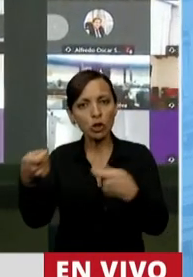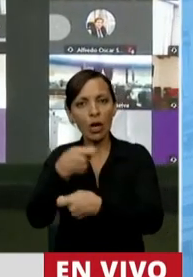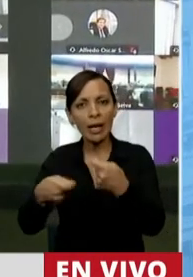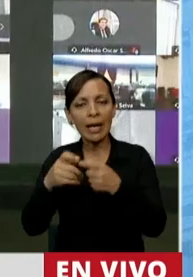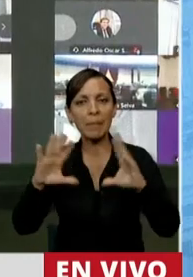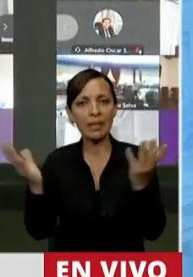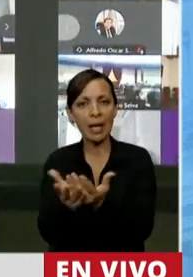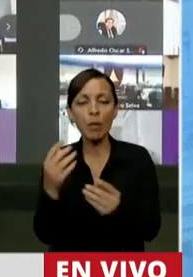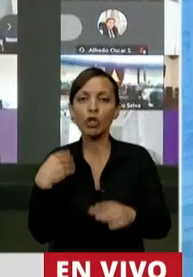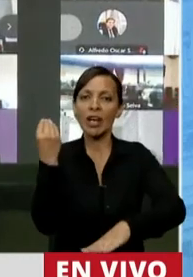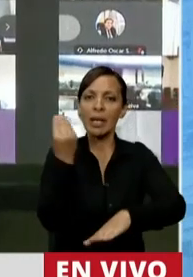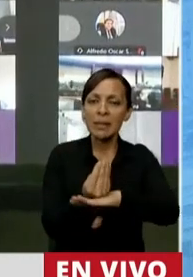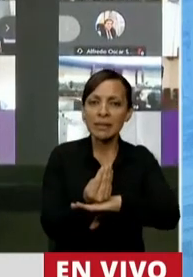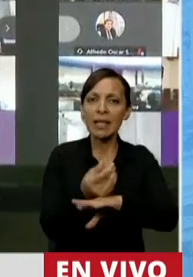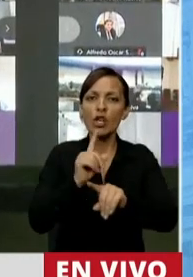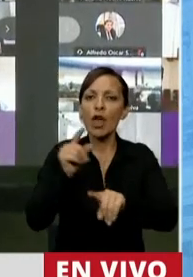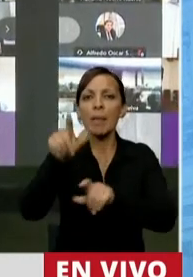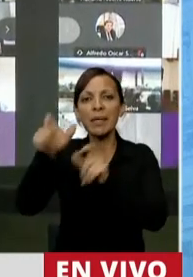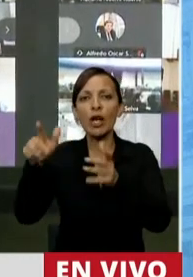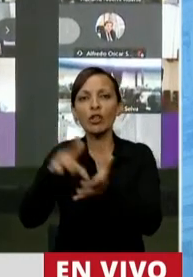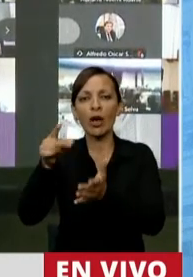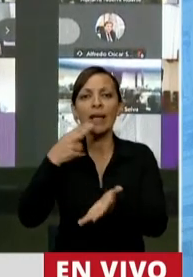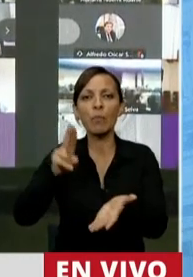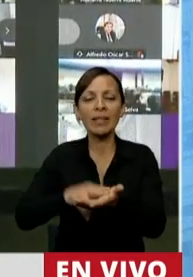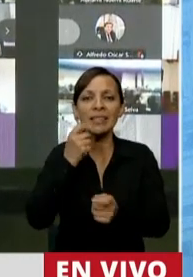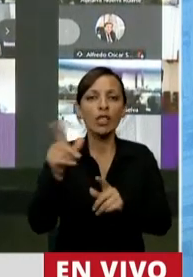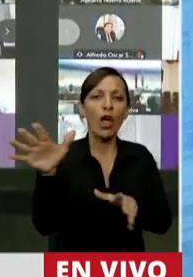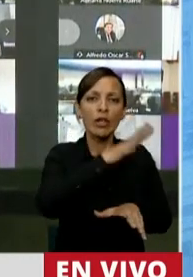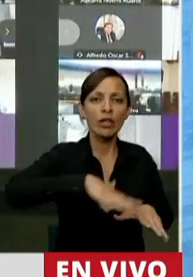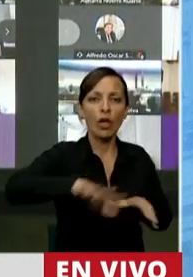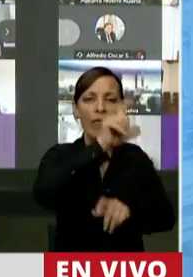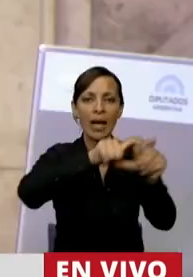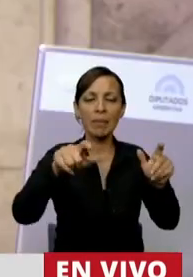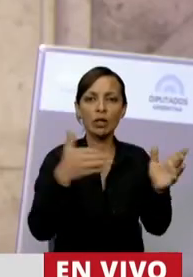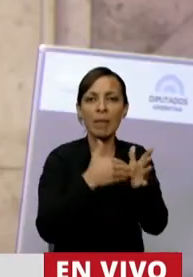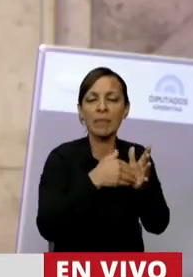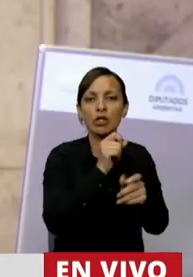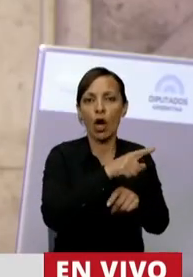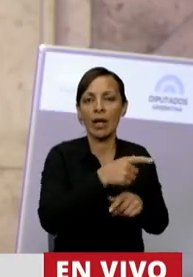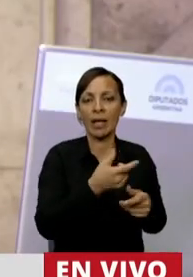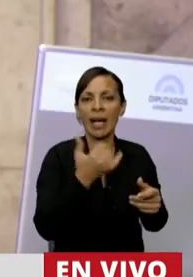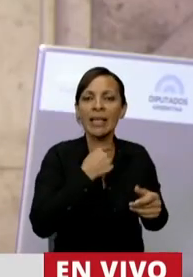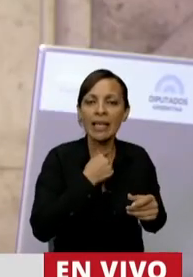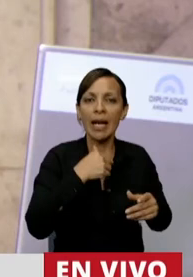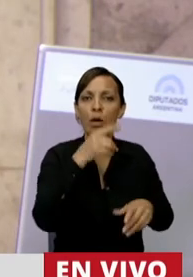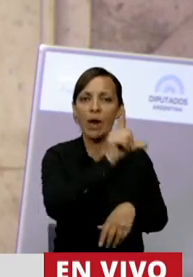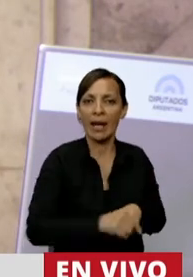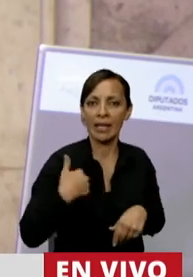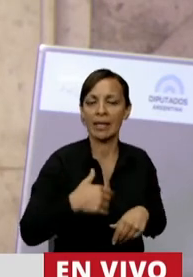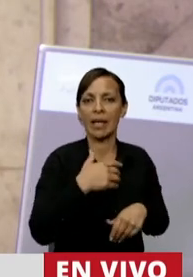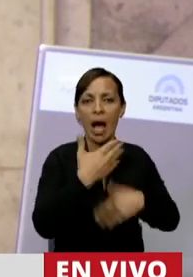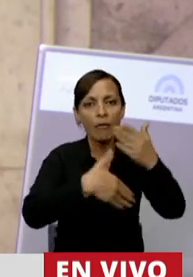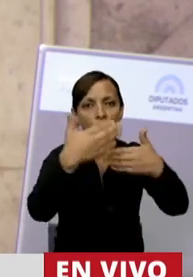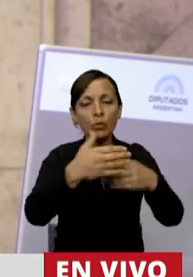que en nombre, no de los alcanzados por este impuesto, sino de los millones de argentinos que quieren una Argentina próspera y sin pobreza,